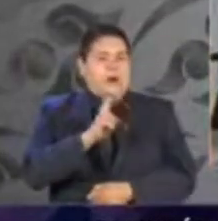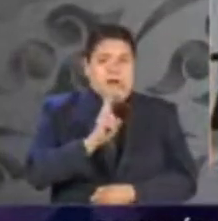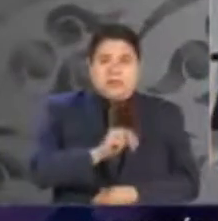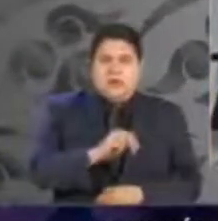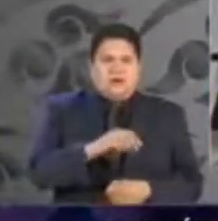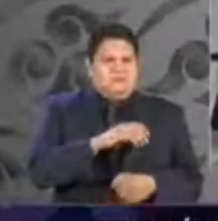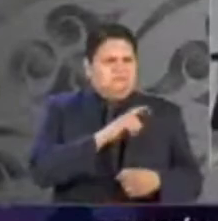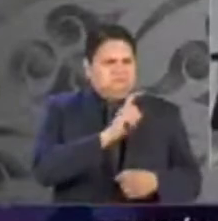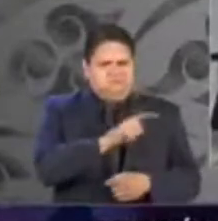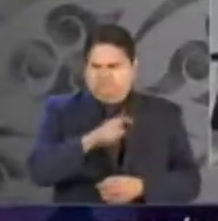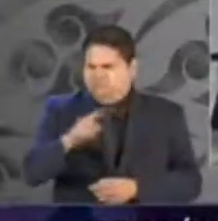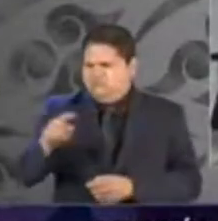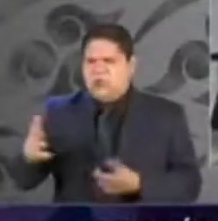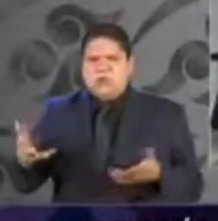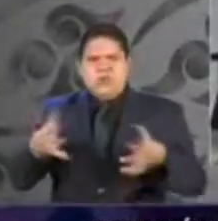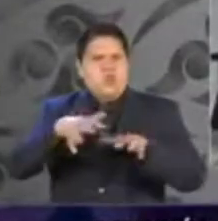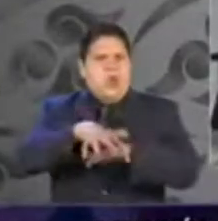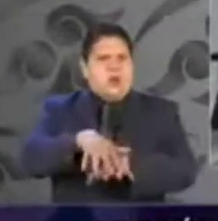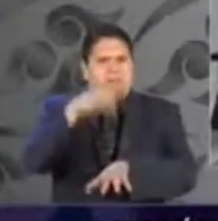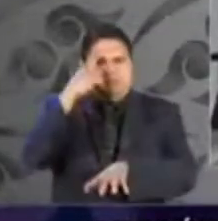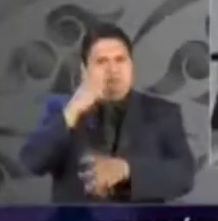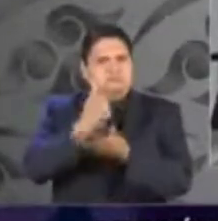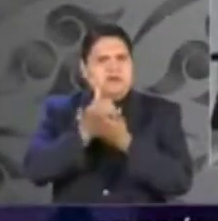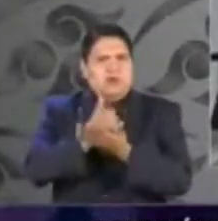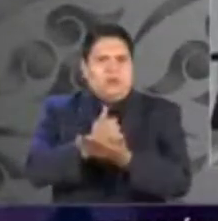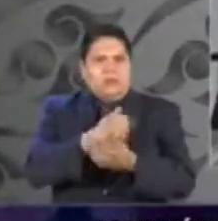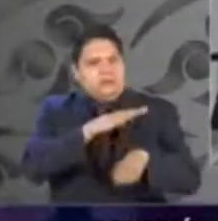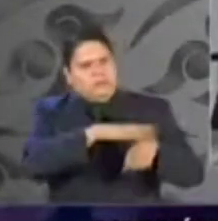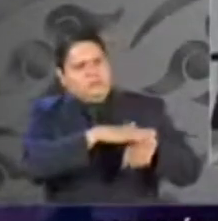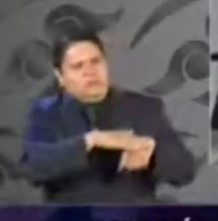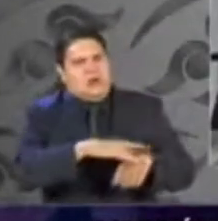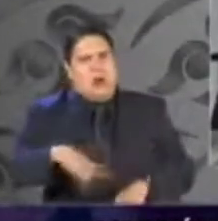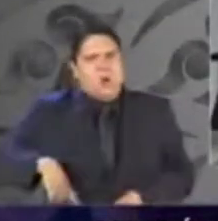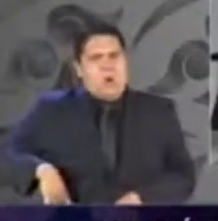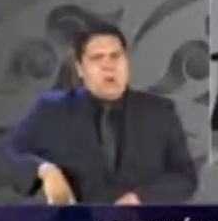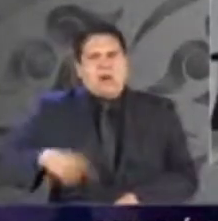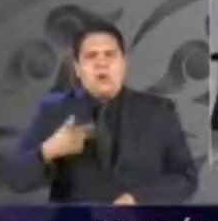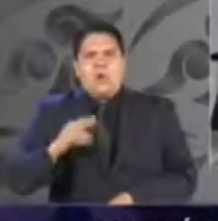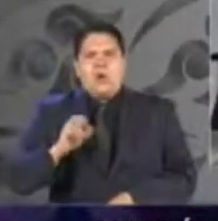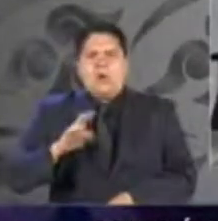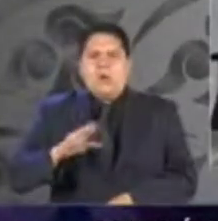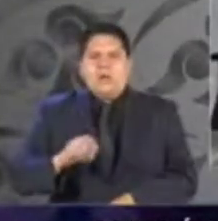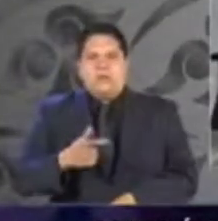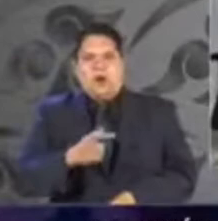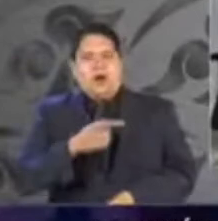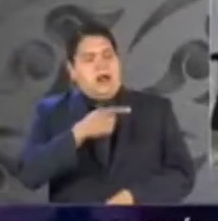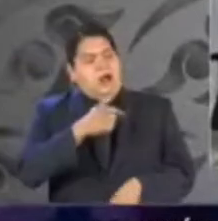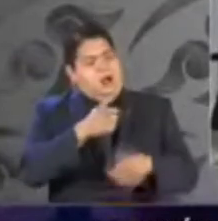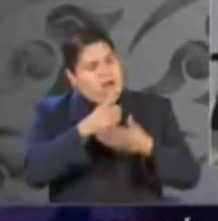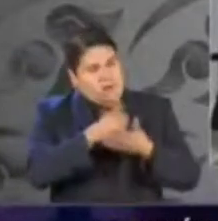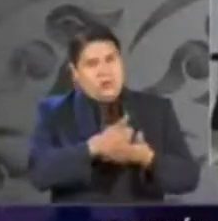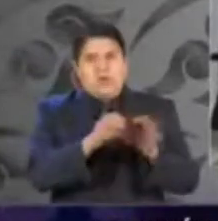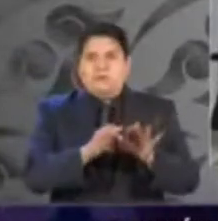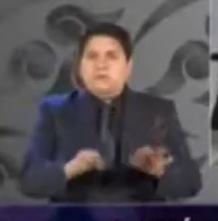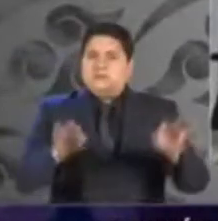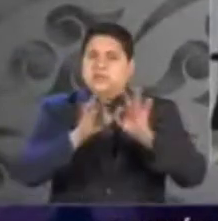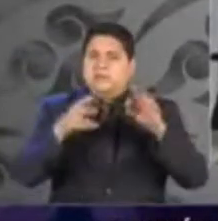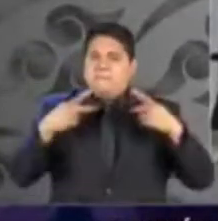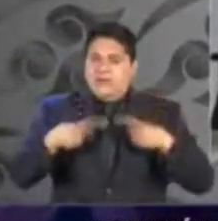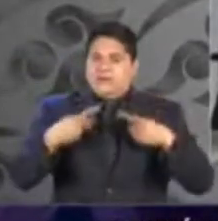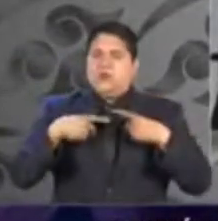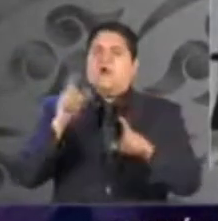momento de pedirle al gobierno de Guanajuato que se tome en serio la vida de las personas,